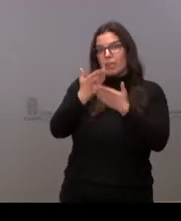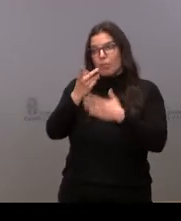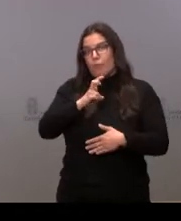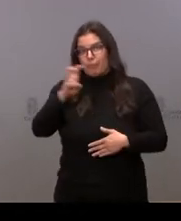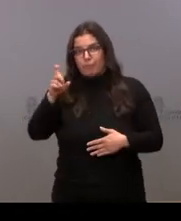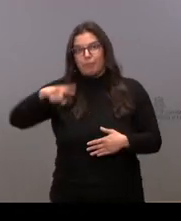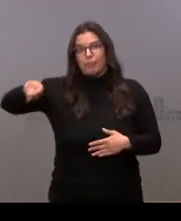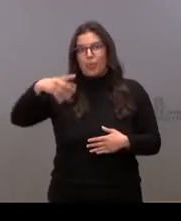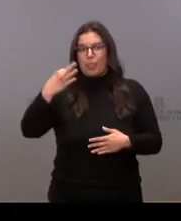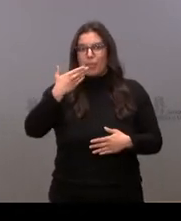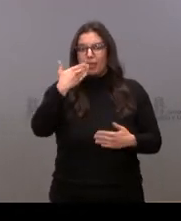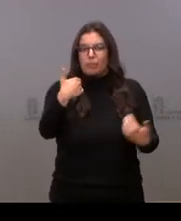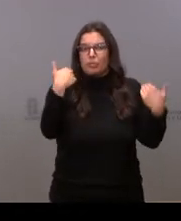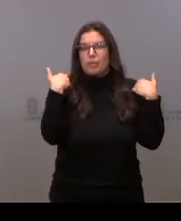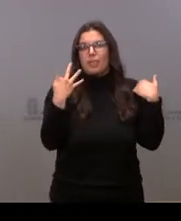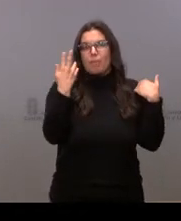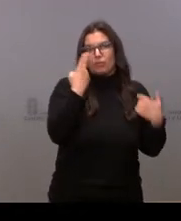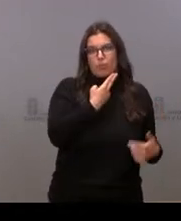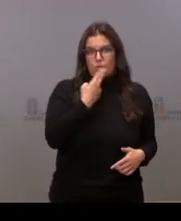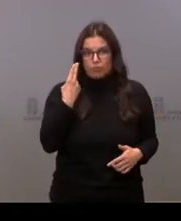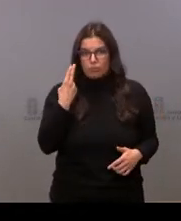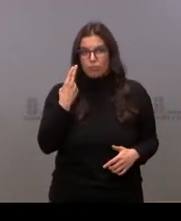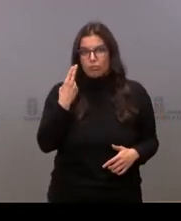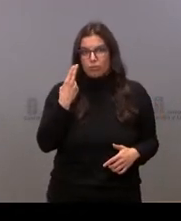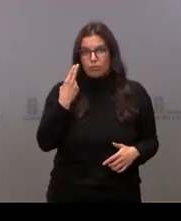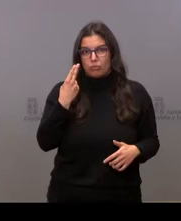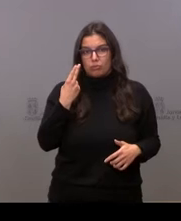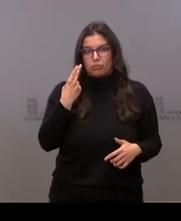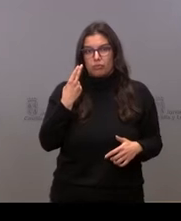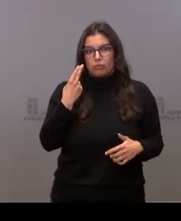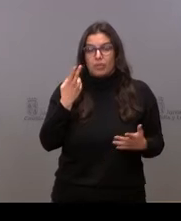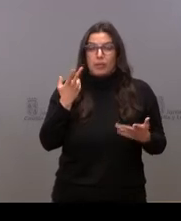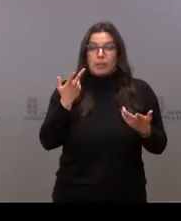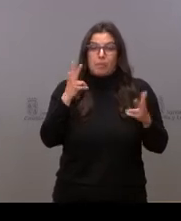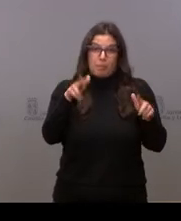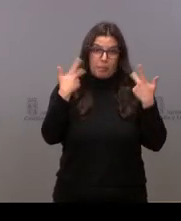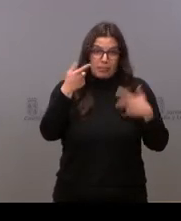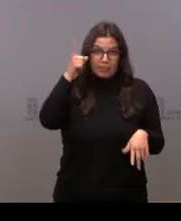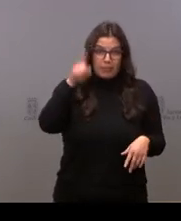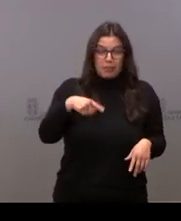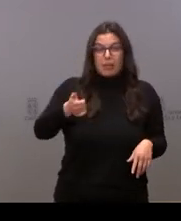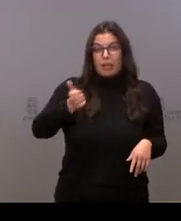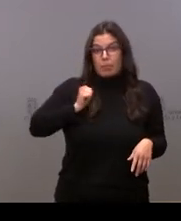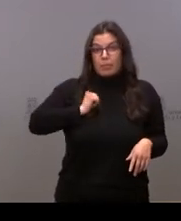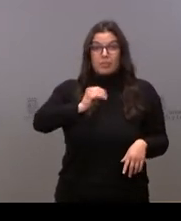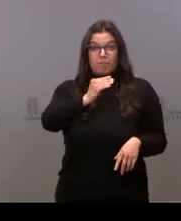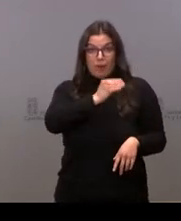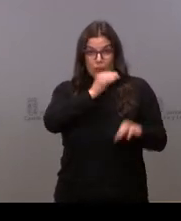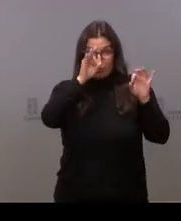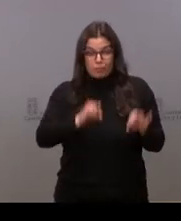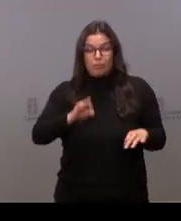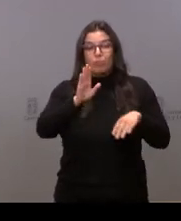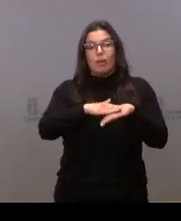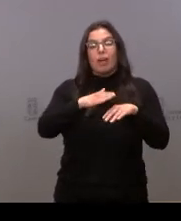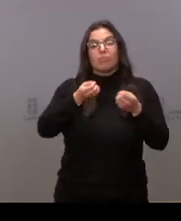compromiso con lo que tenemos entre manos. Y me van a permitir también que aproveche esta pregunta para